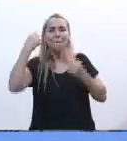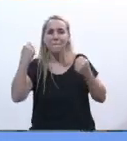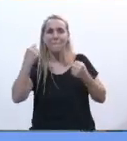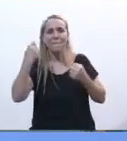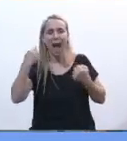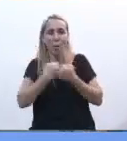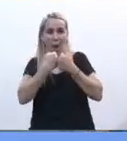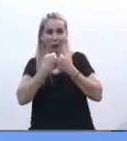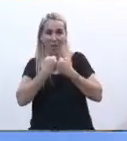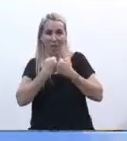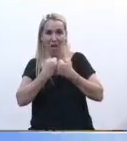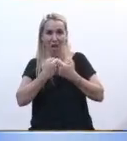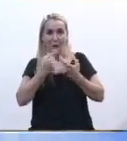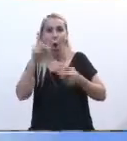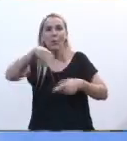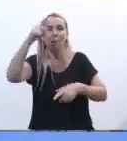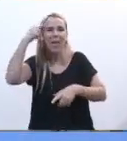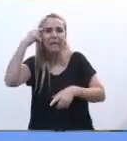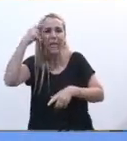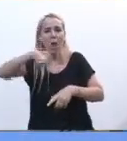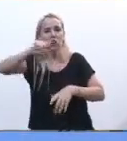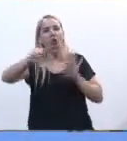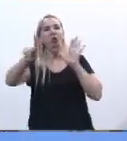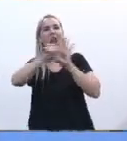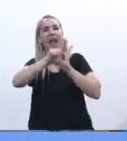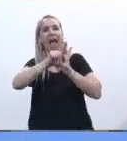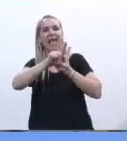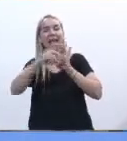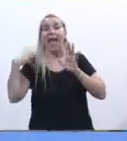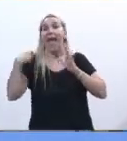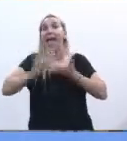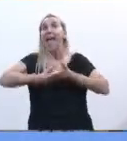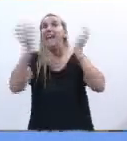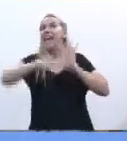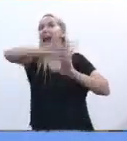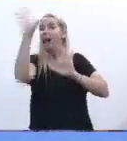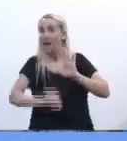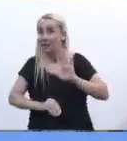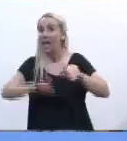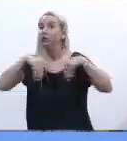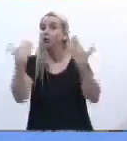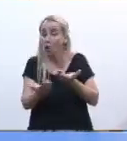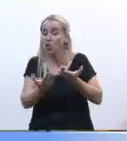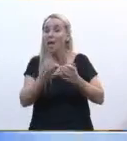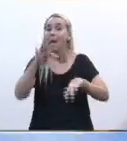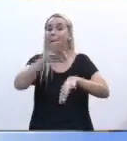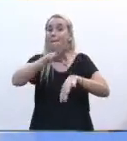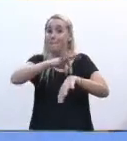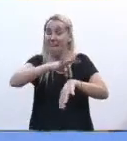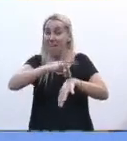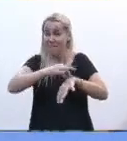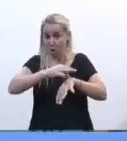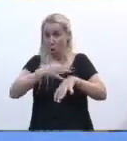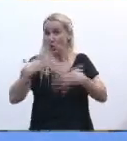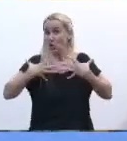porque nosotros hagamos esta ley hoy y digamos que es de orden público los médicos de la salud pública especialmente de todo el